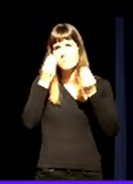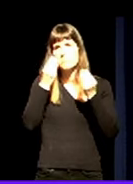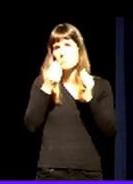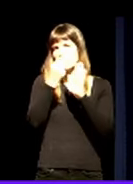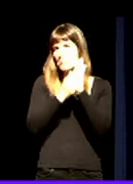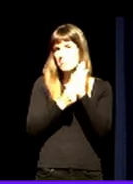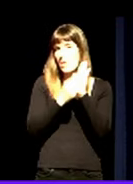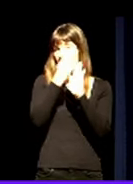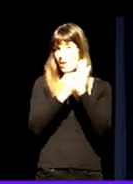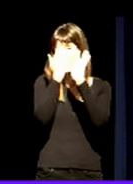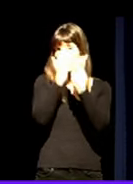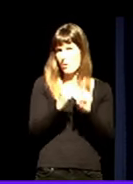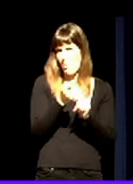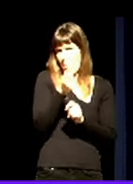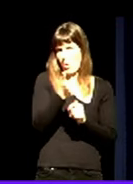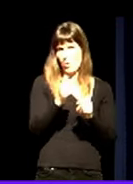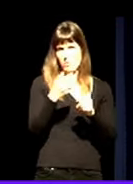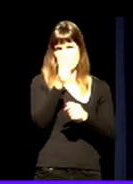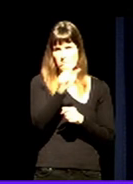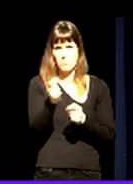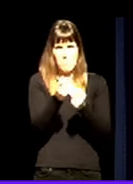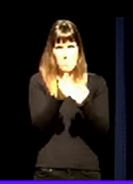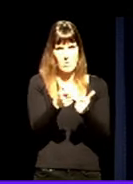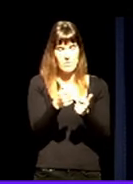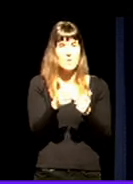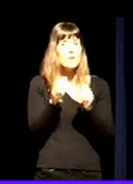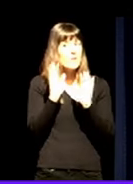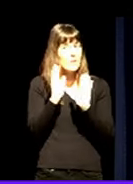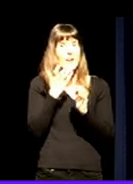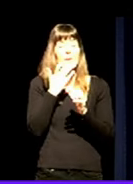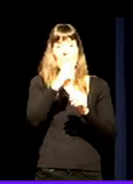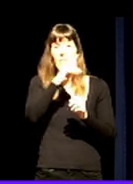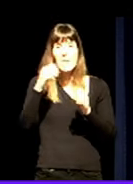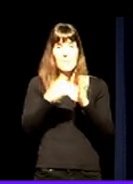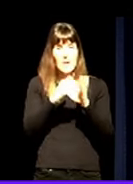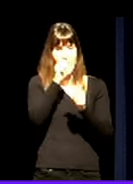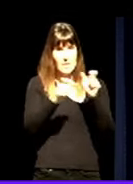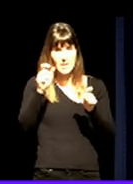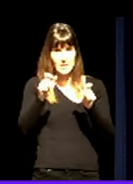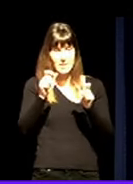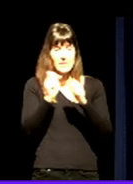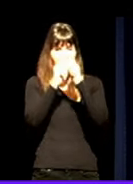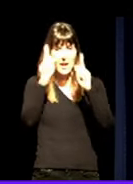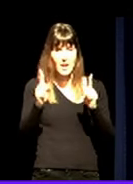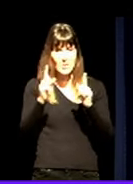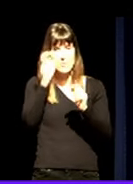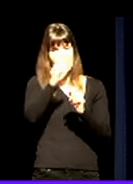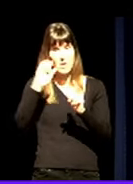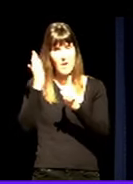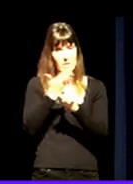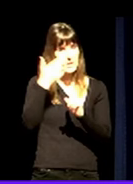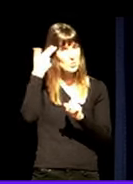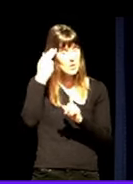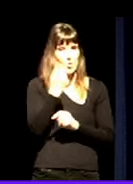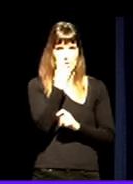que tenemos, que manejamos aquí, son bajas. la tasa de incidencia por cada 100.000 habitantes y año en Euskadi es de dos